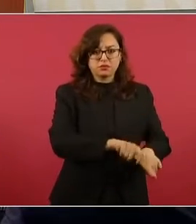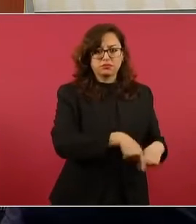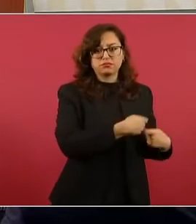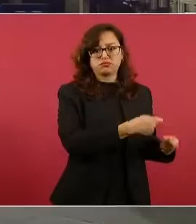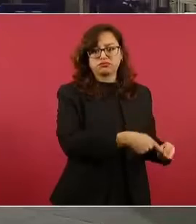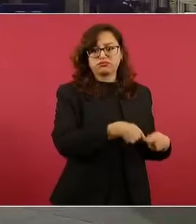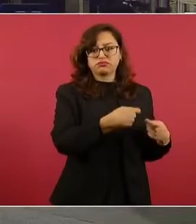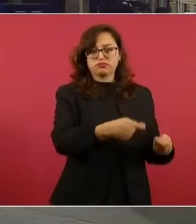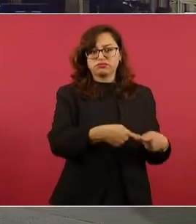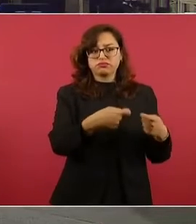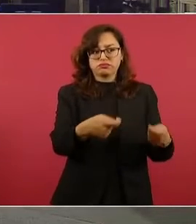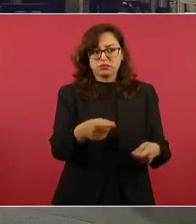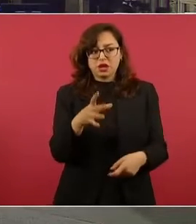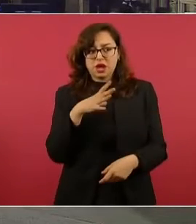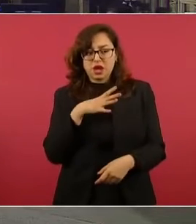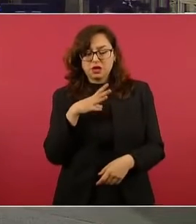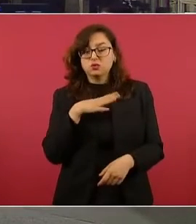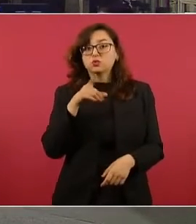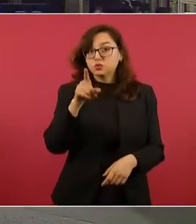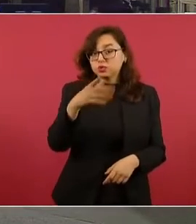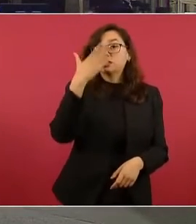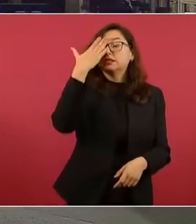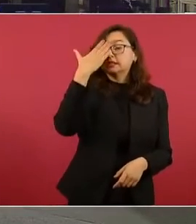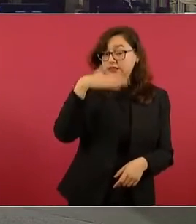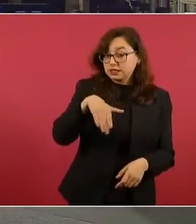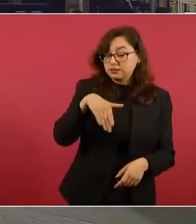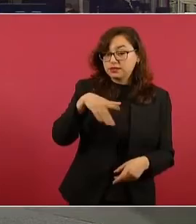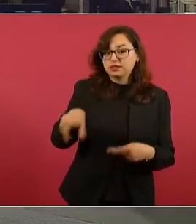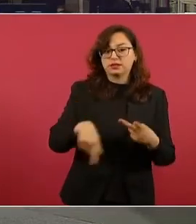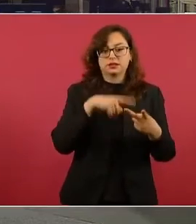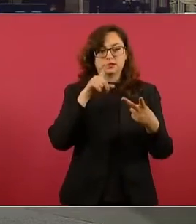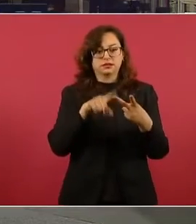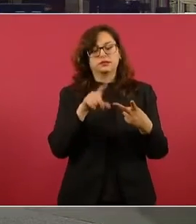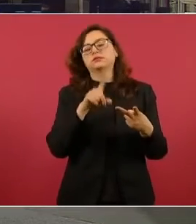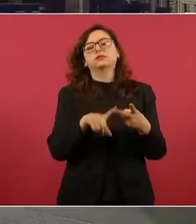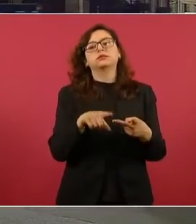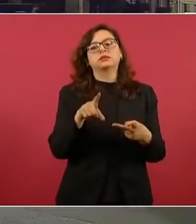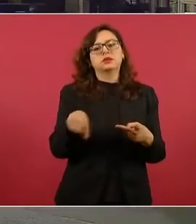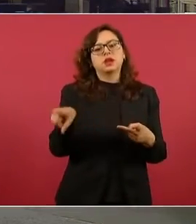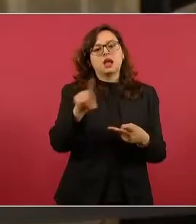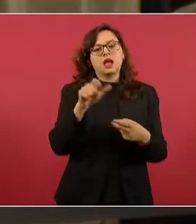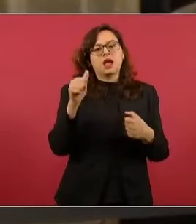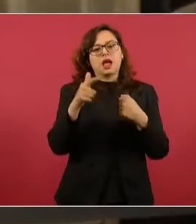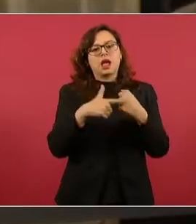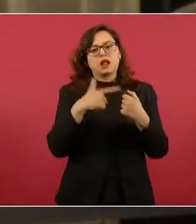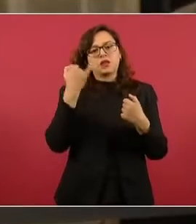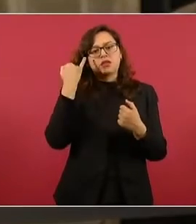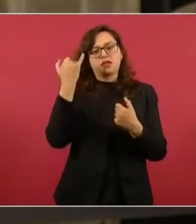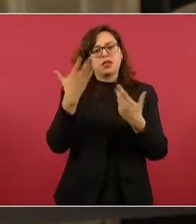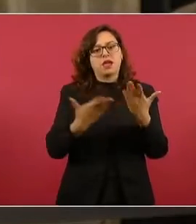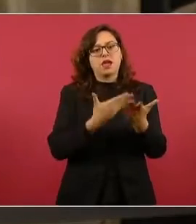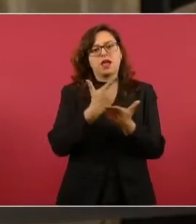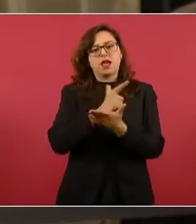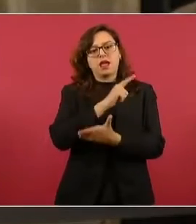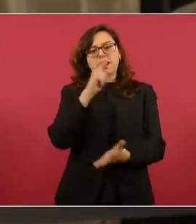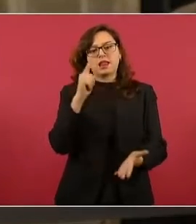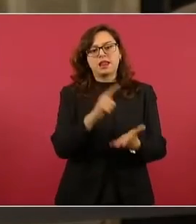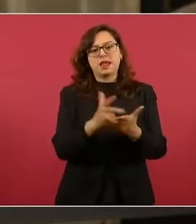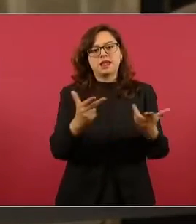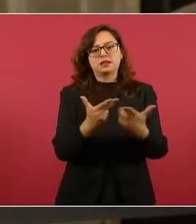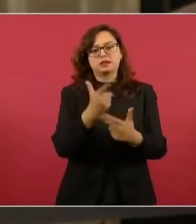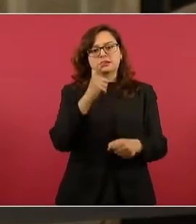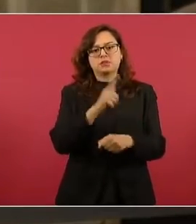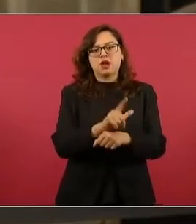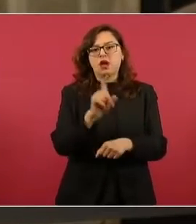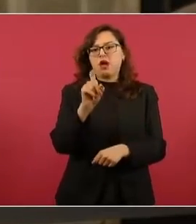otras empresas y en dado caso presentaría alguna iniciativa a la Ley Nacional de Aguas para modificar la entrega